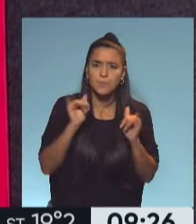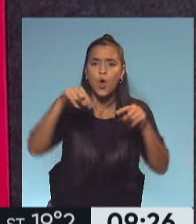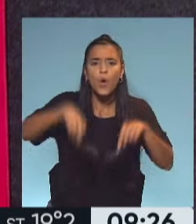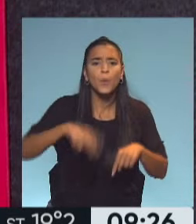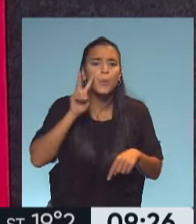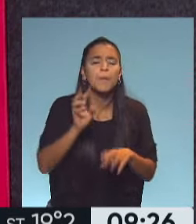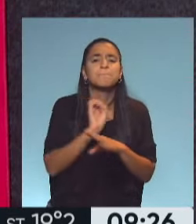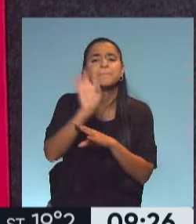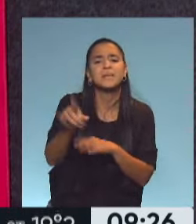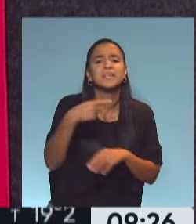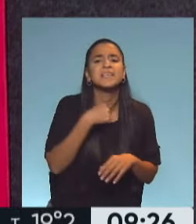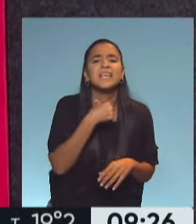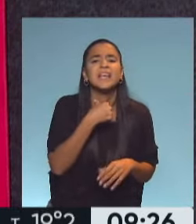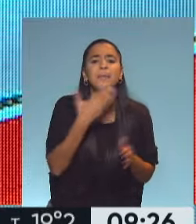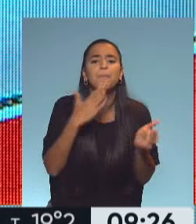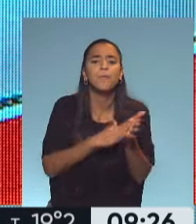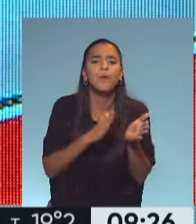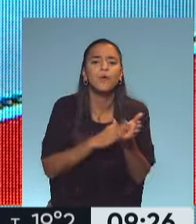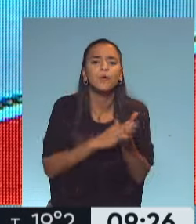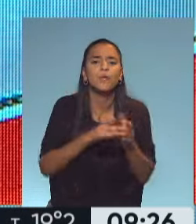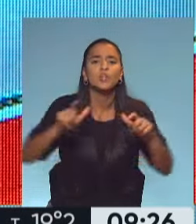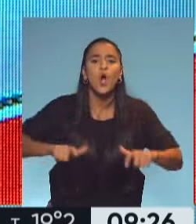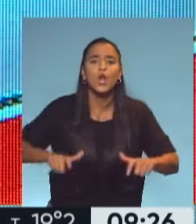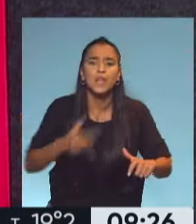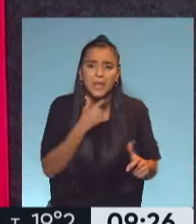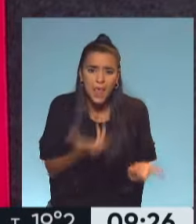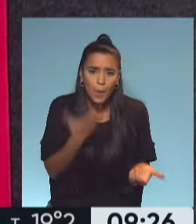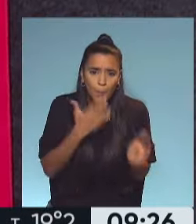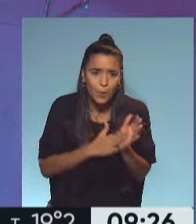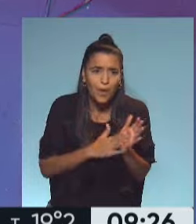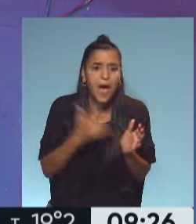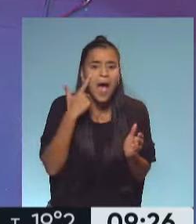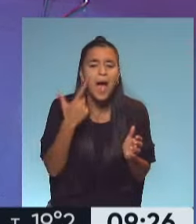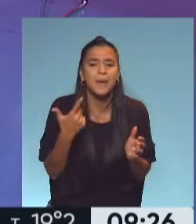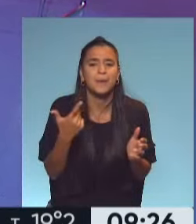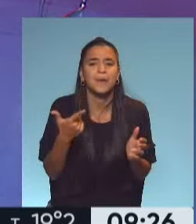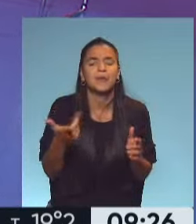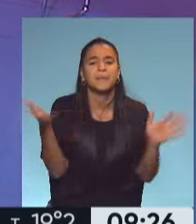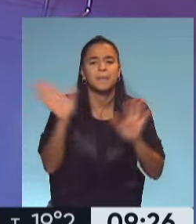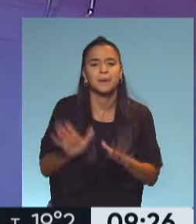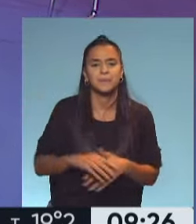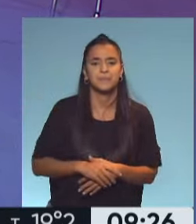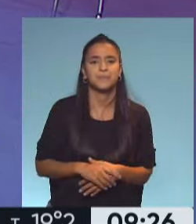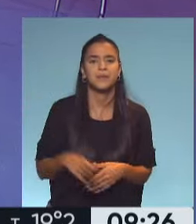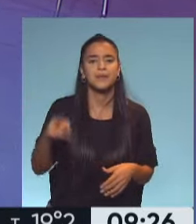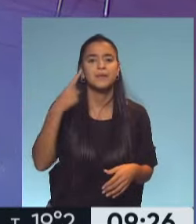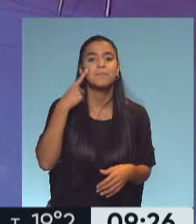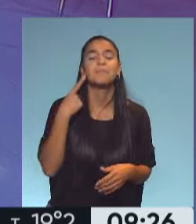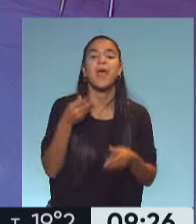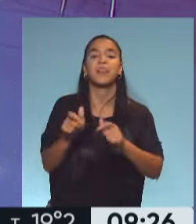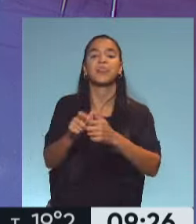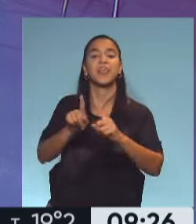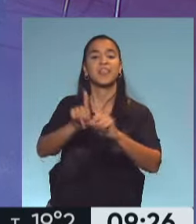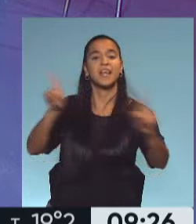vi tu mensaje a la mañana que querías probar la torta. Quiero probar la torta. Ahí vamos, vamos a la pregunta mientras nos preparamos. Ahí está, con la distancia